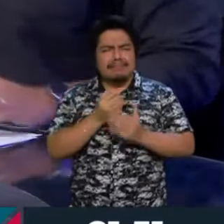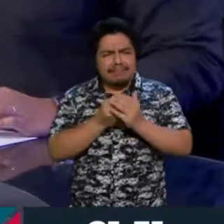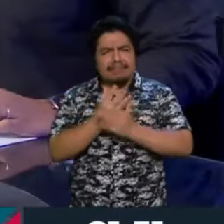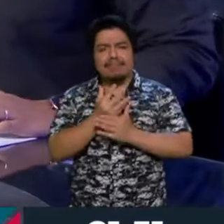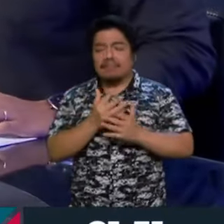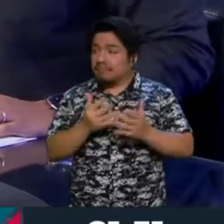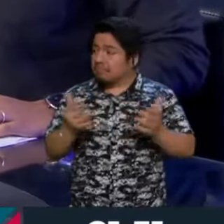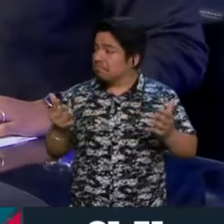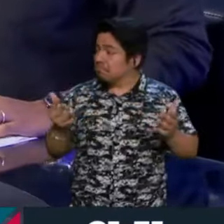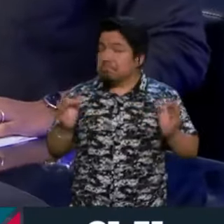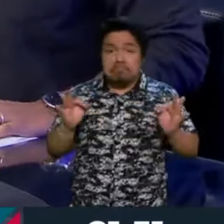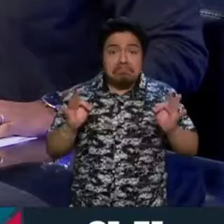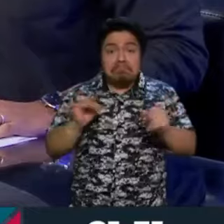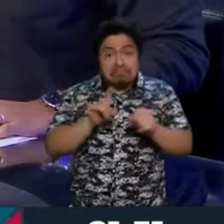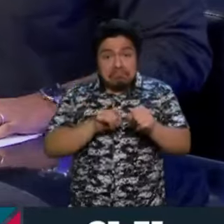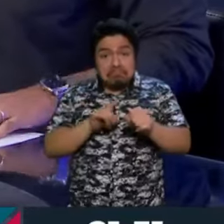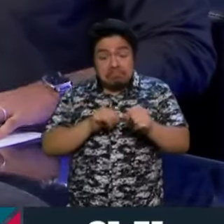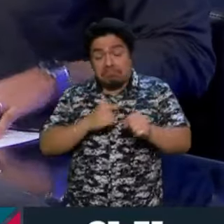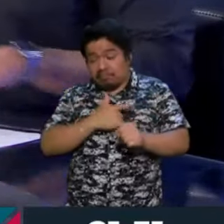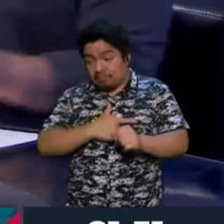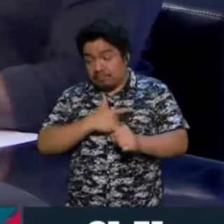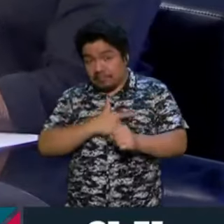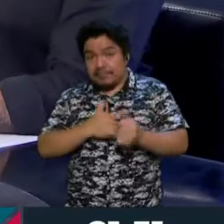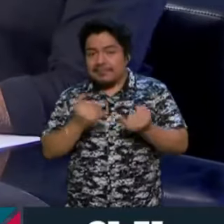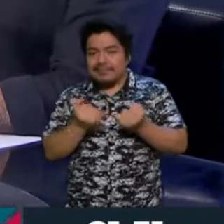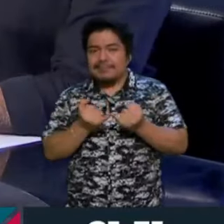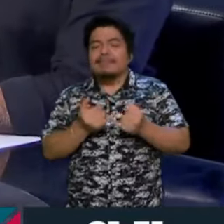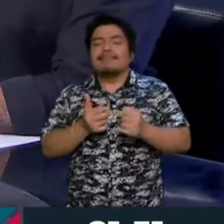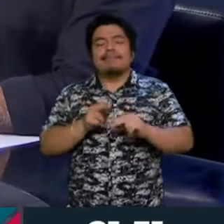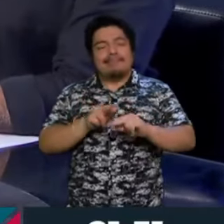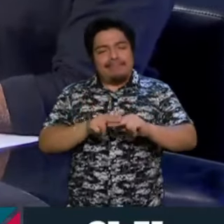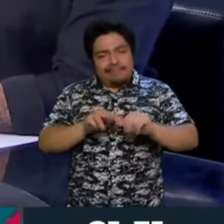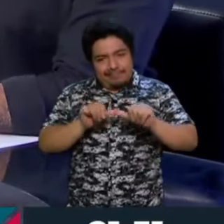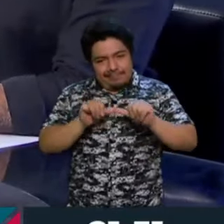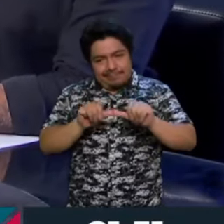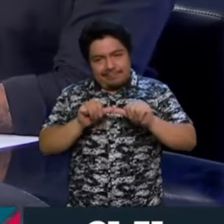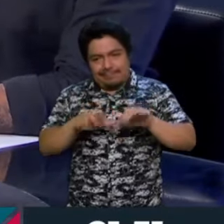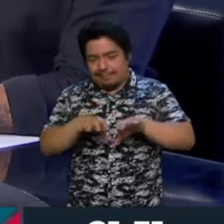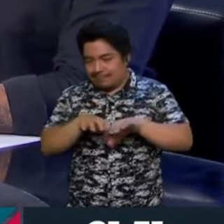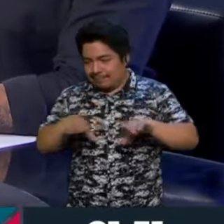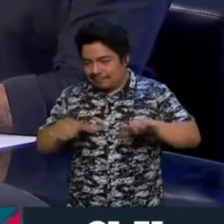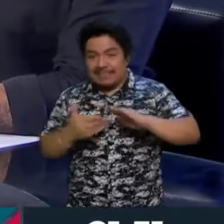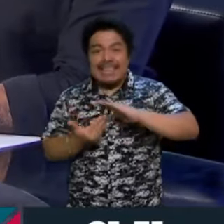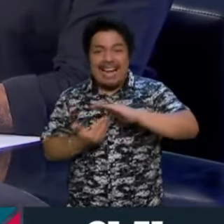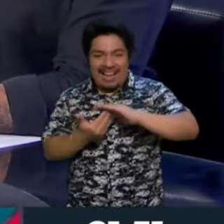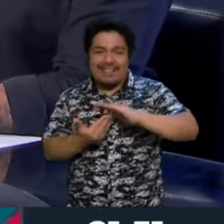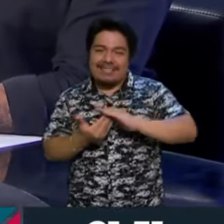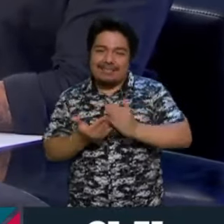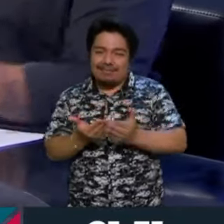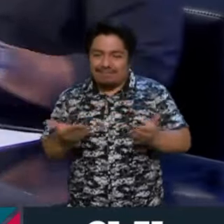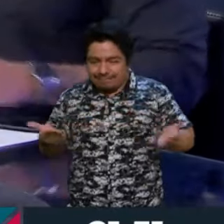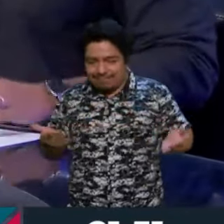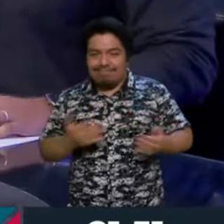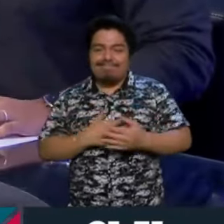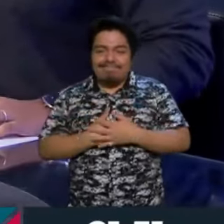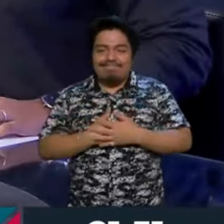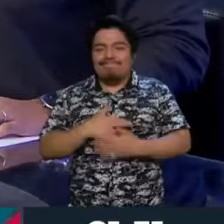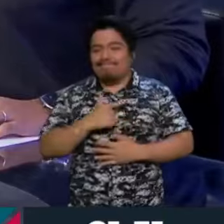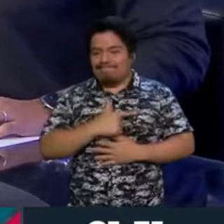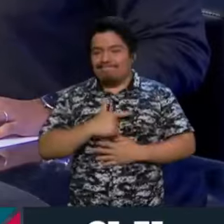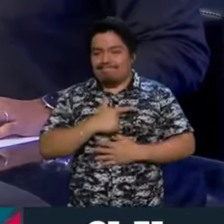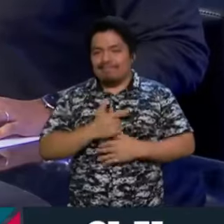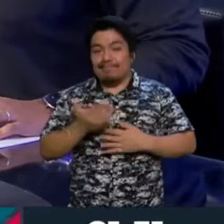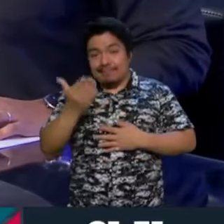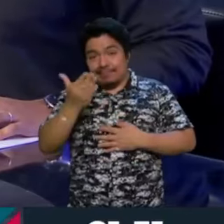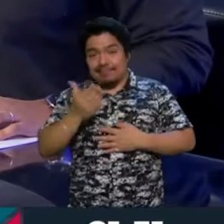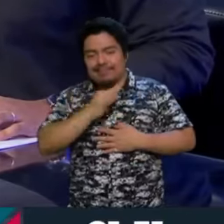salgado, los nuevos colores, Braulio. Además la comodidad de tener, poder aquí tener nosotros nuestros apuntes. Pues